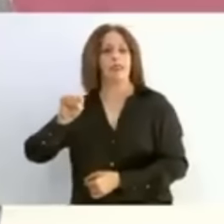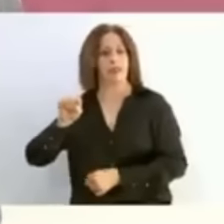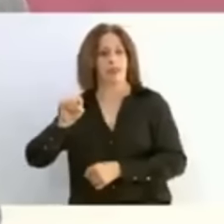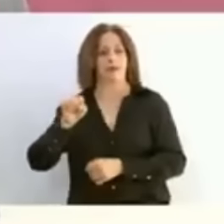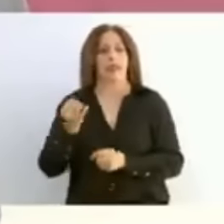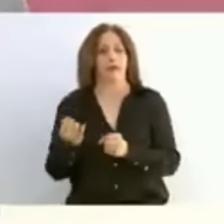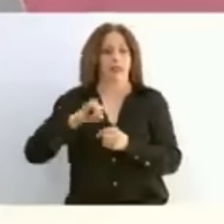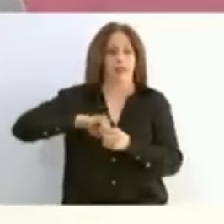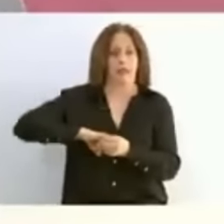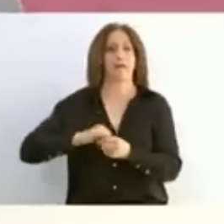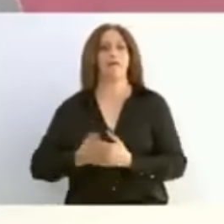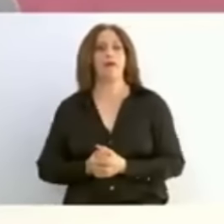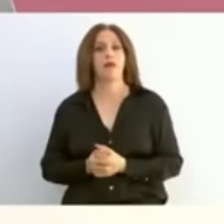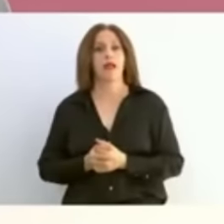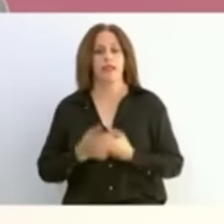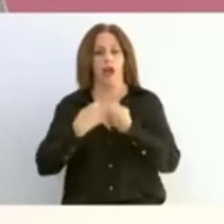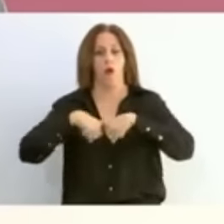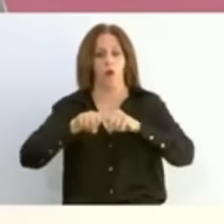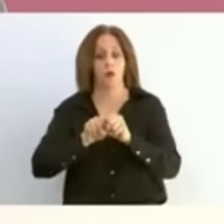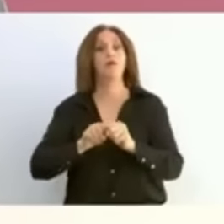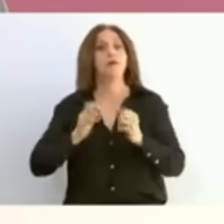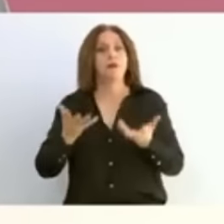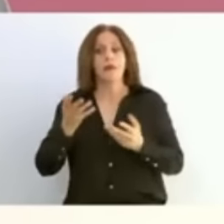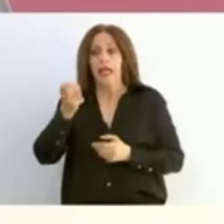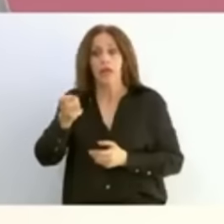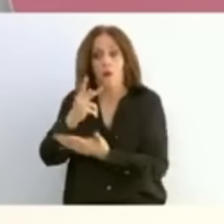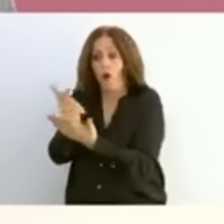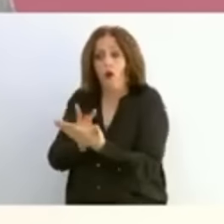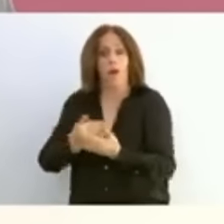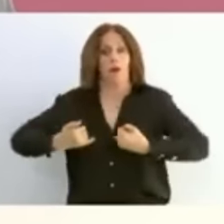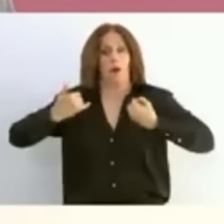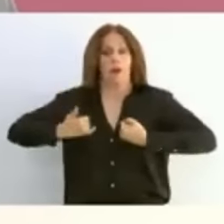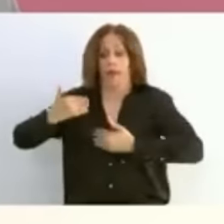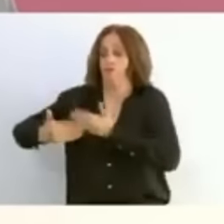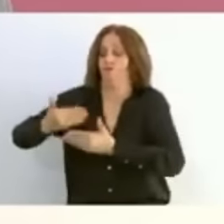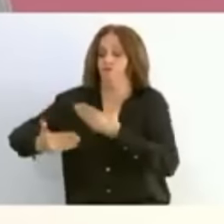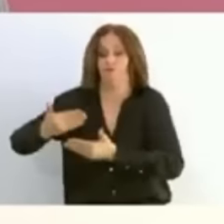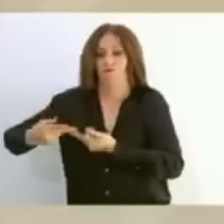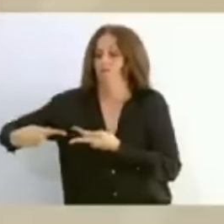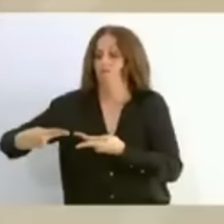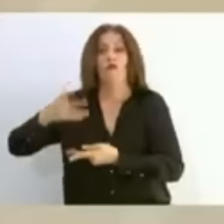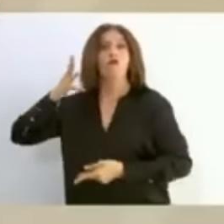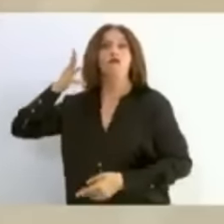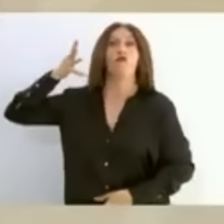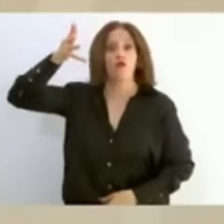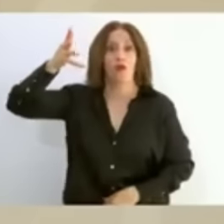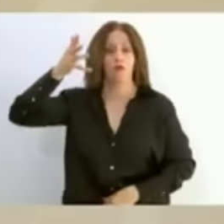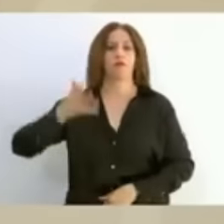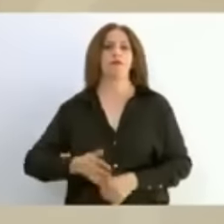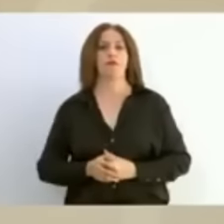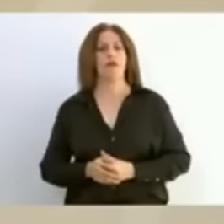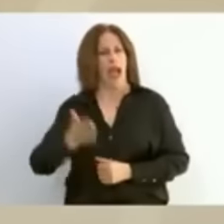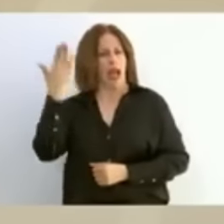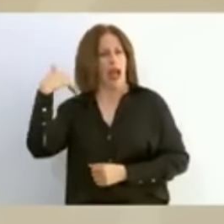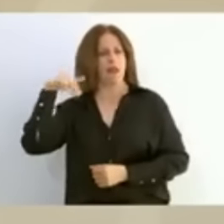el Futuro ha cambiado de manera radical la concepción sobre la juventud del país. Antes, llamaban ninis